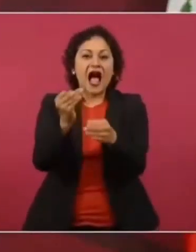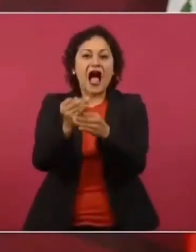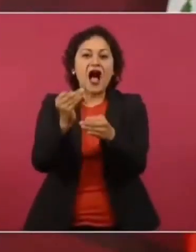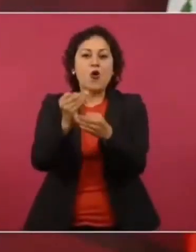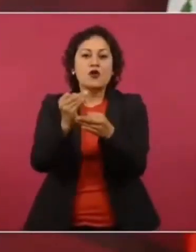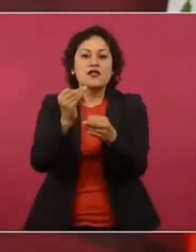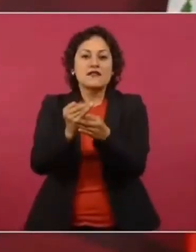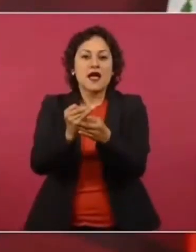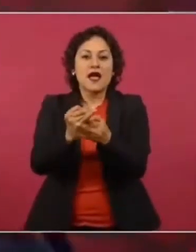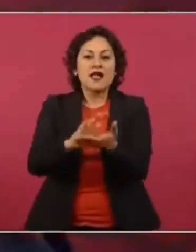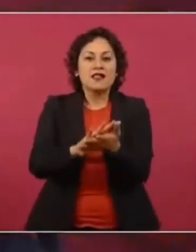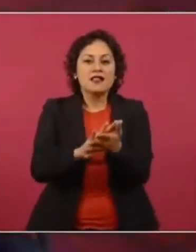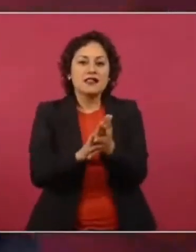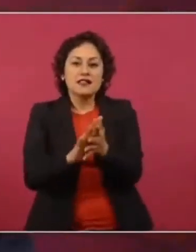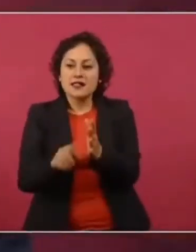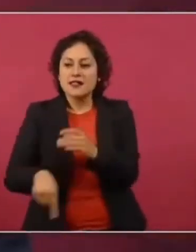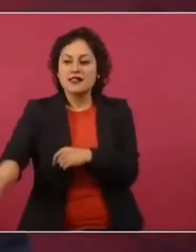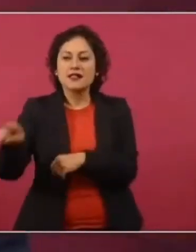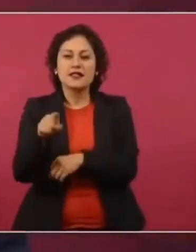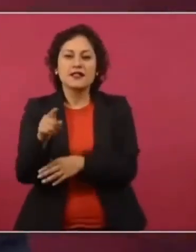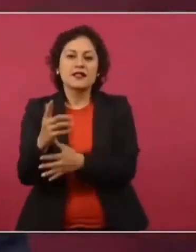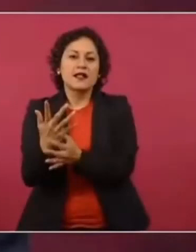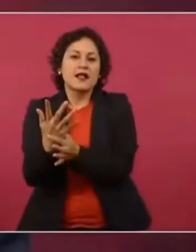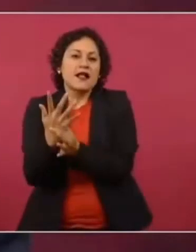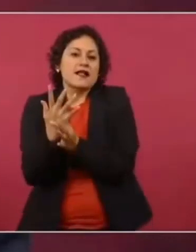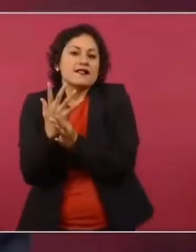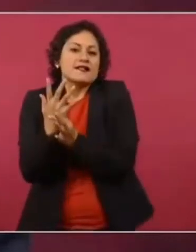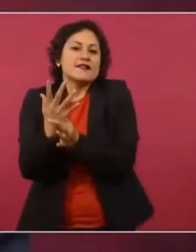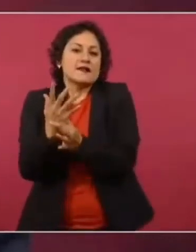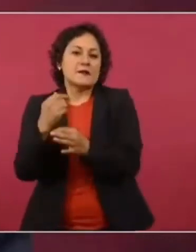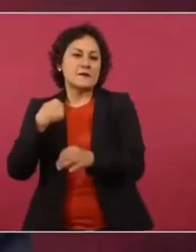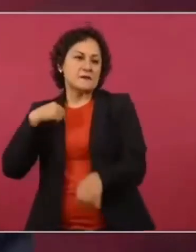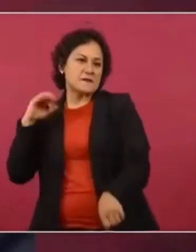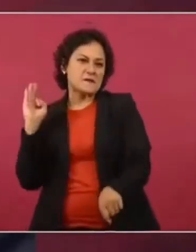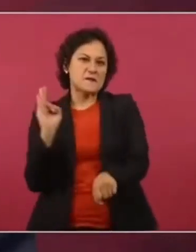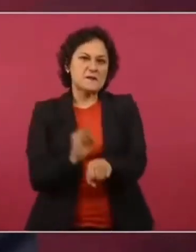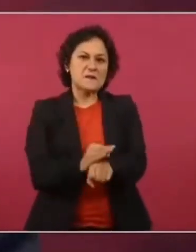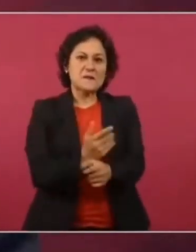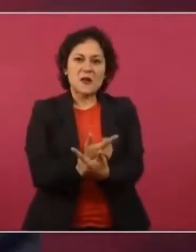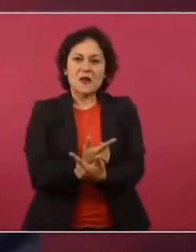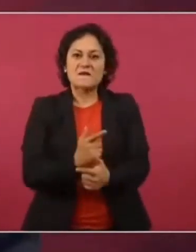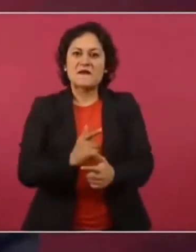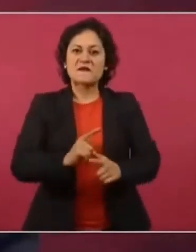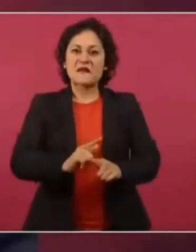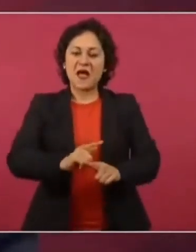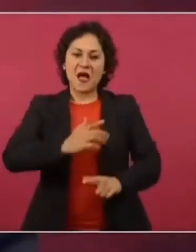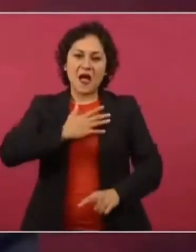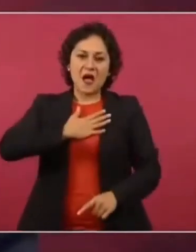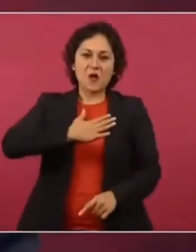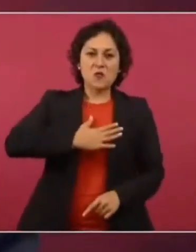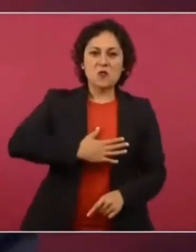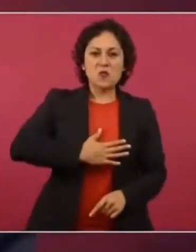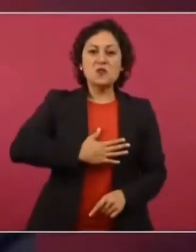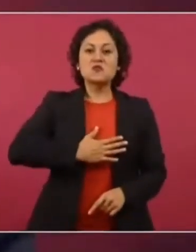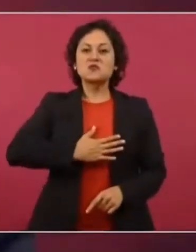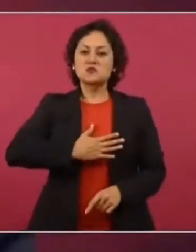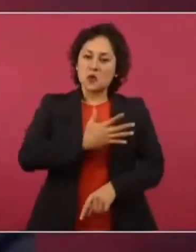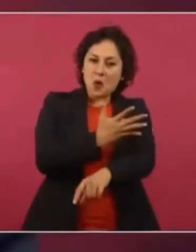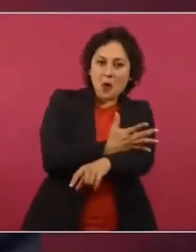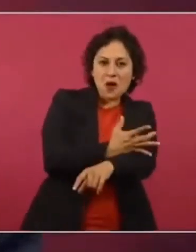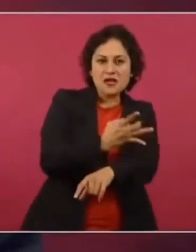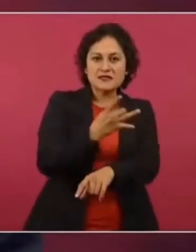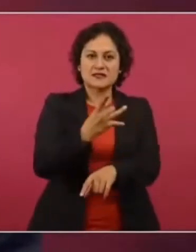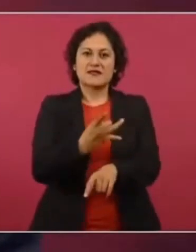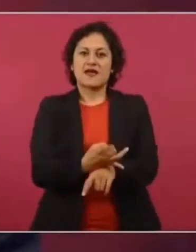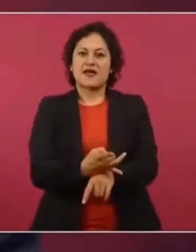de la libertad del Estado de Derecho de la justicia de la honestidad